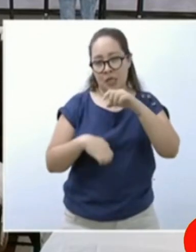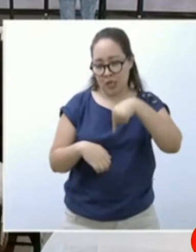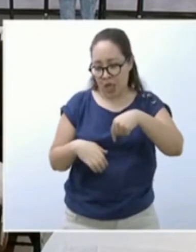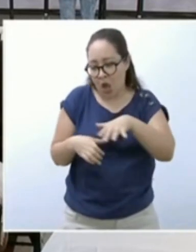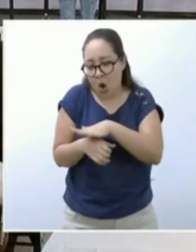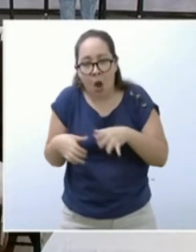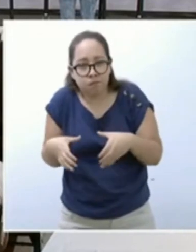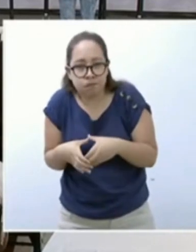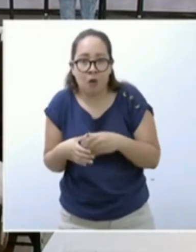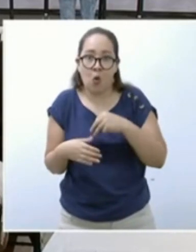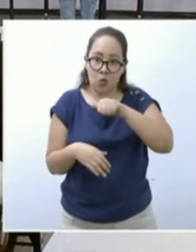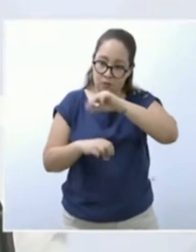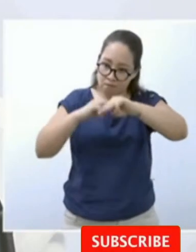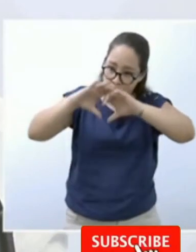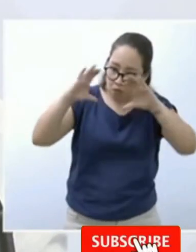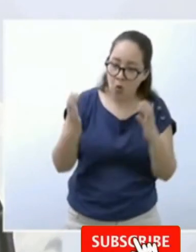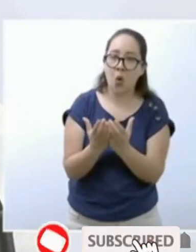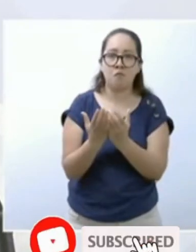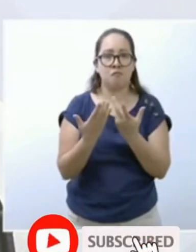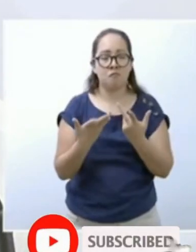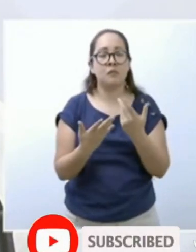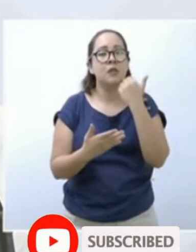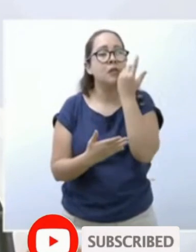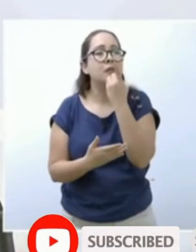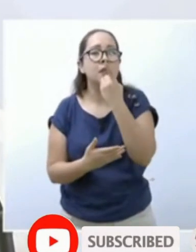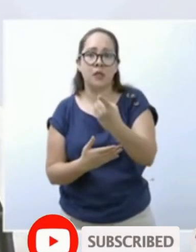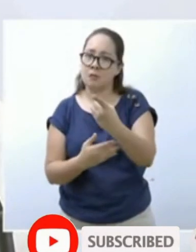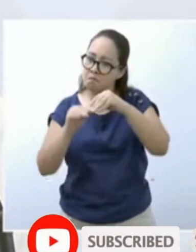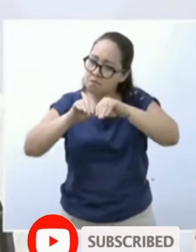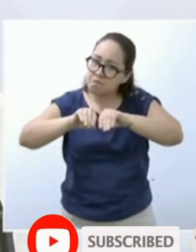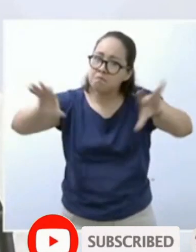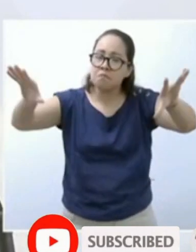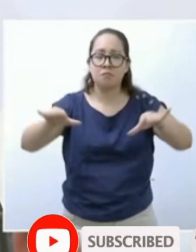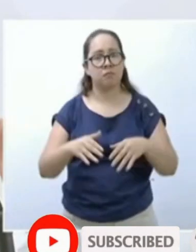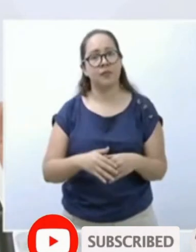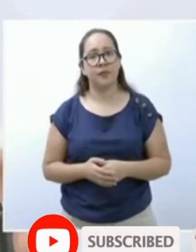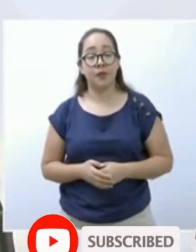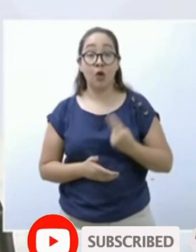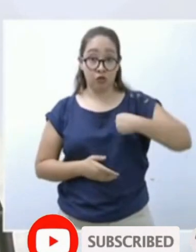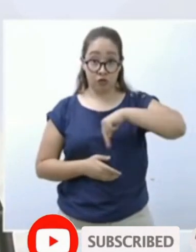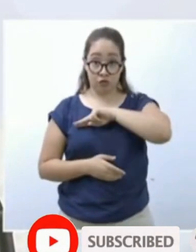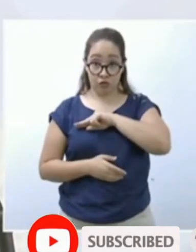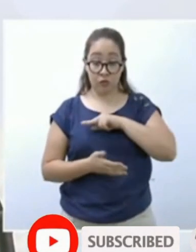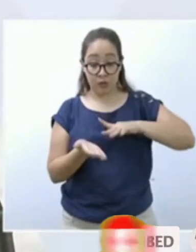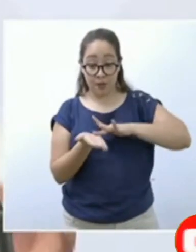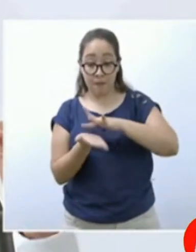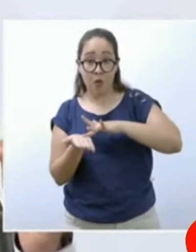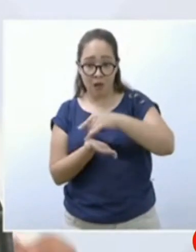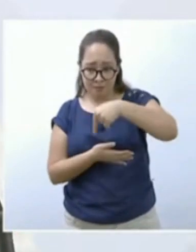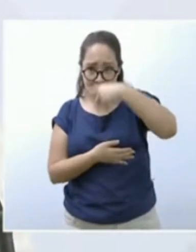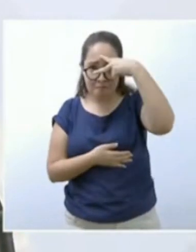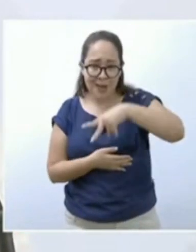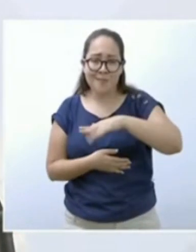globales. Quiero aquí hacer un depoimento público. Nosotros invertimos en México porque